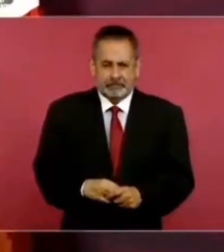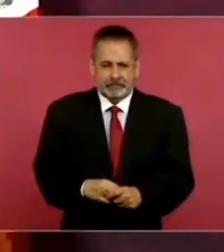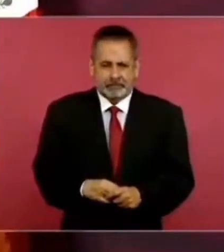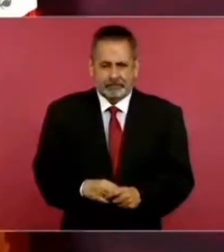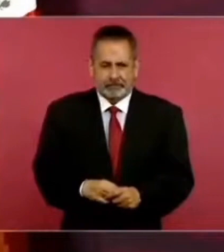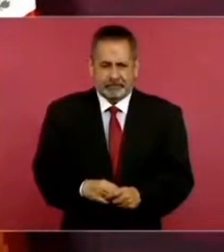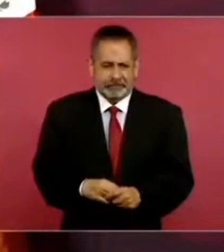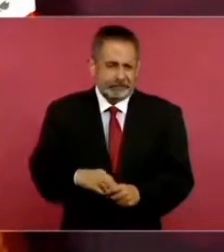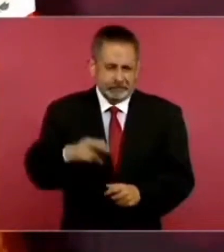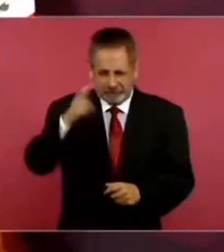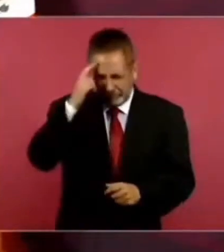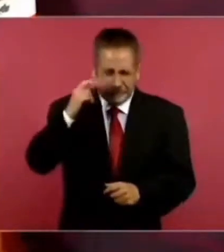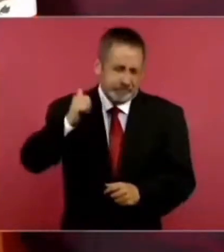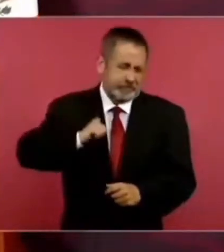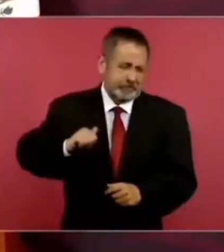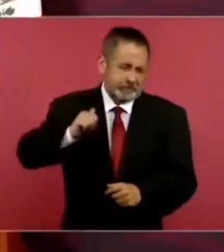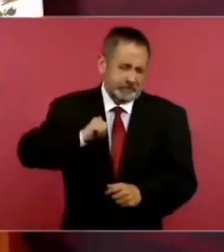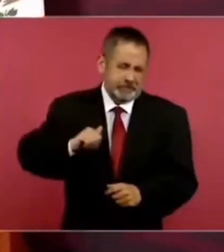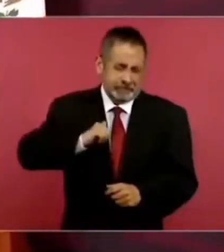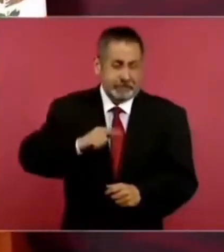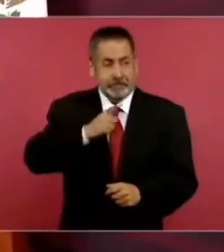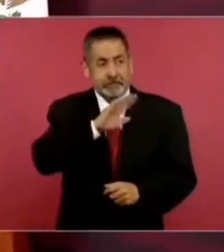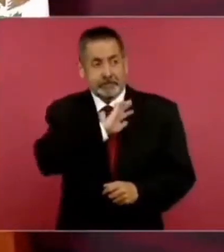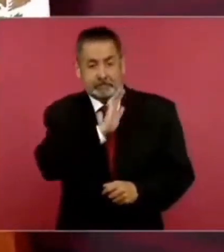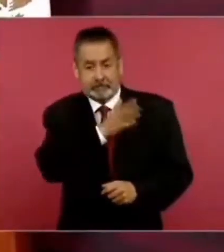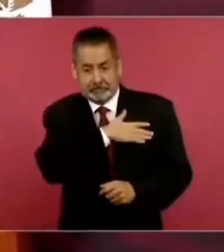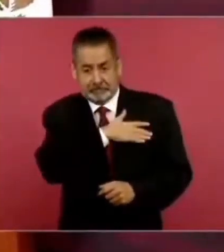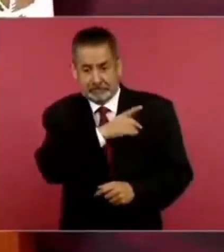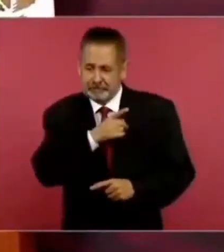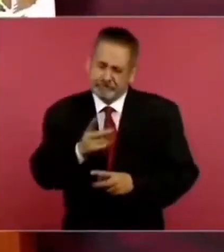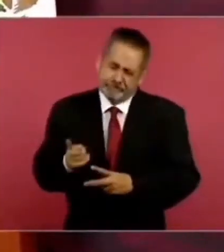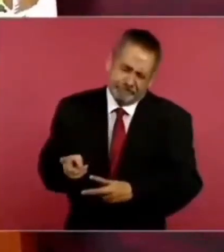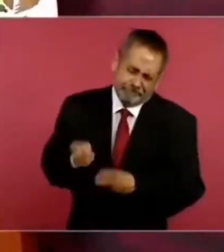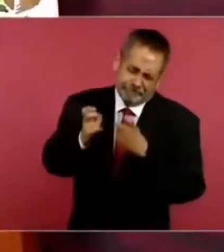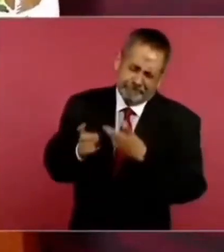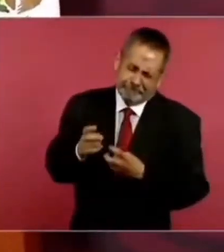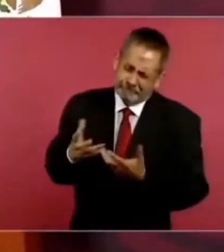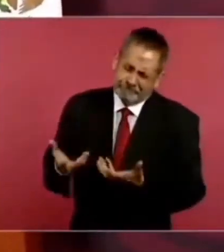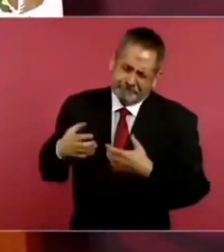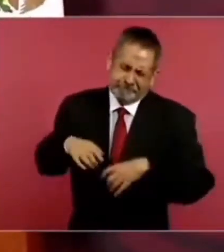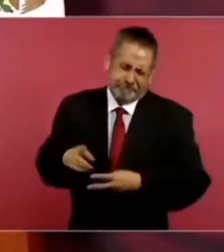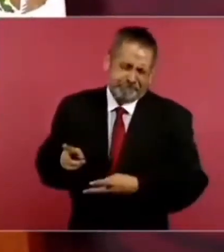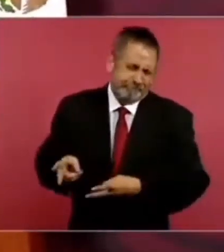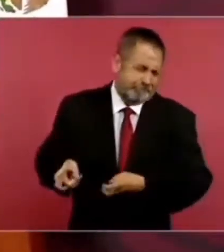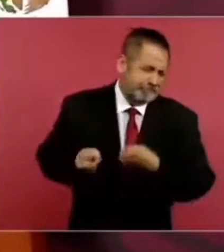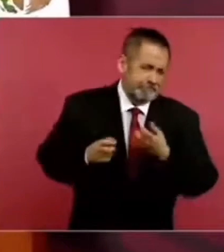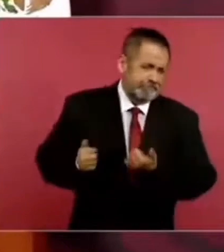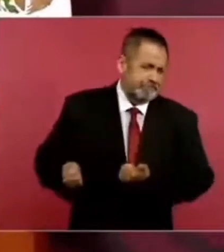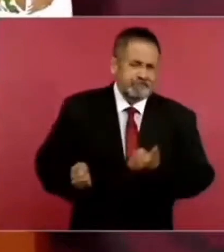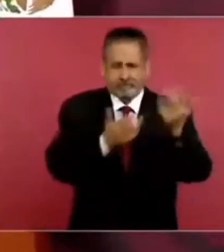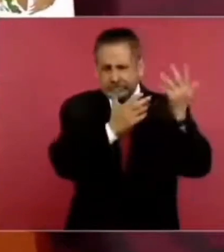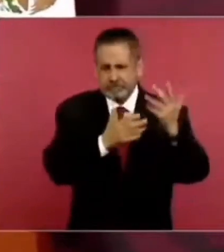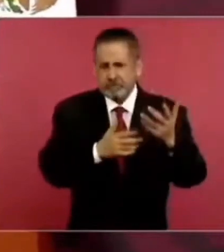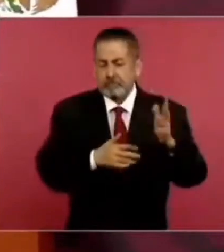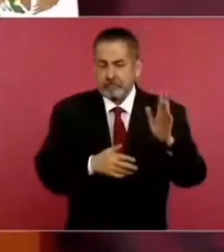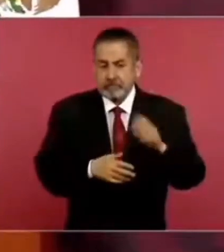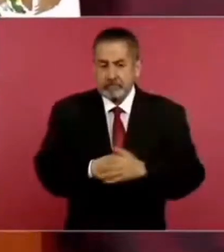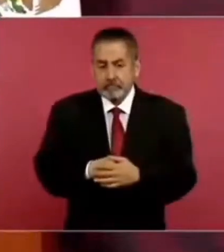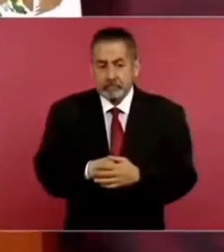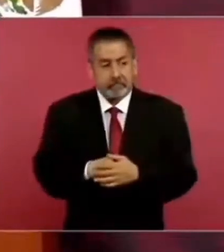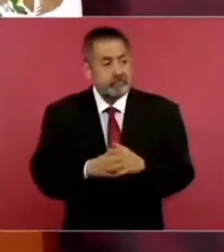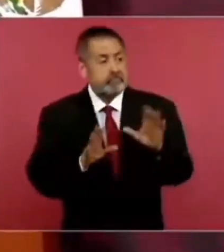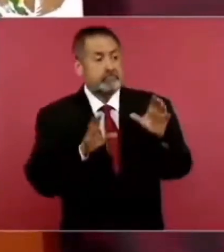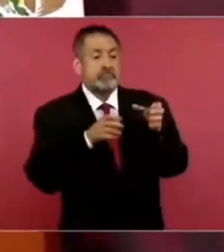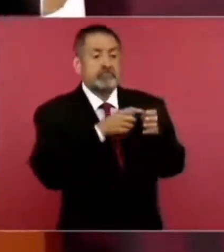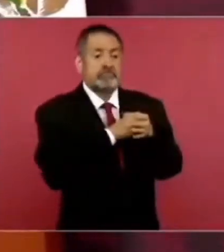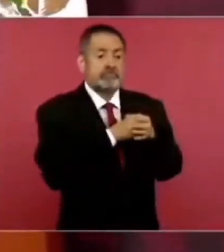México durante la colonia, todos los beneficios eran para la